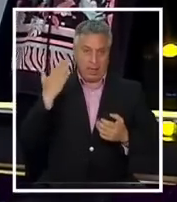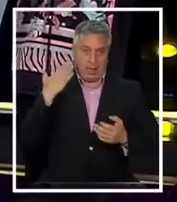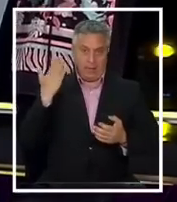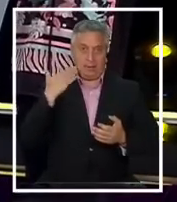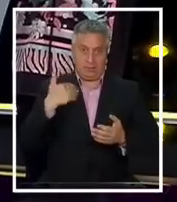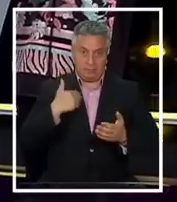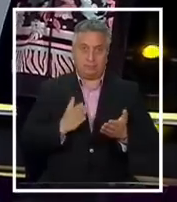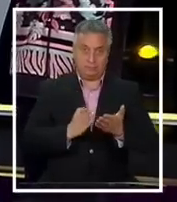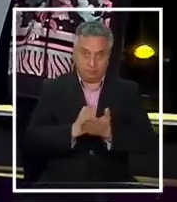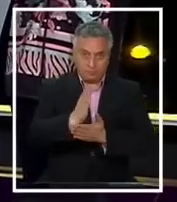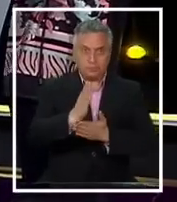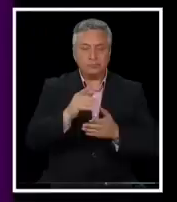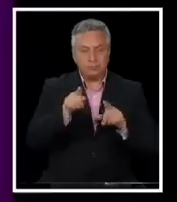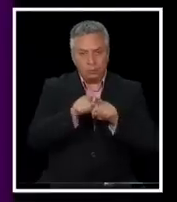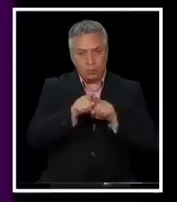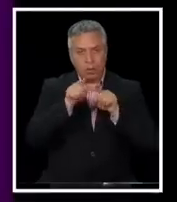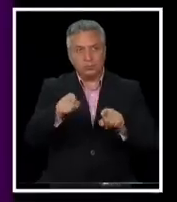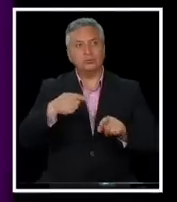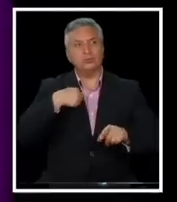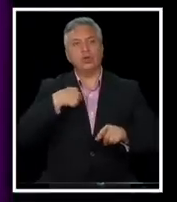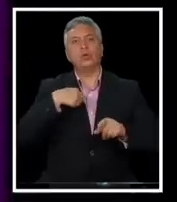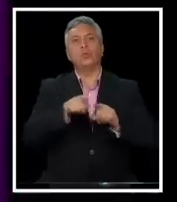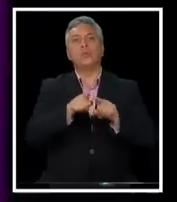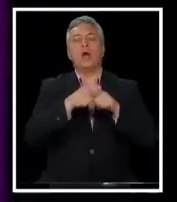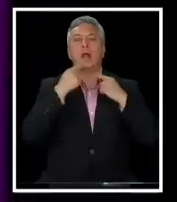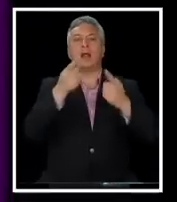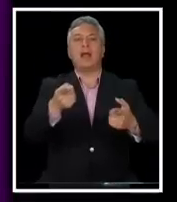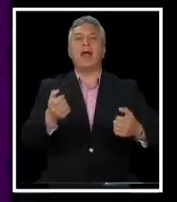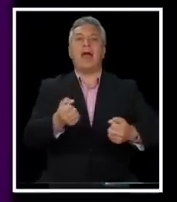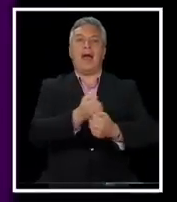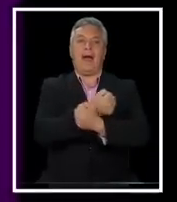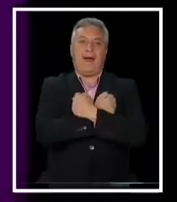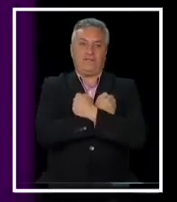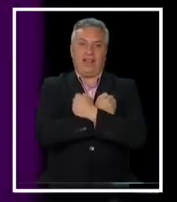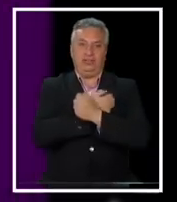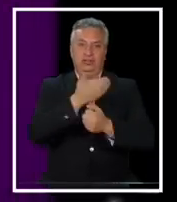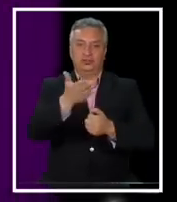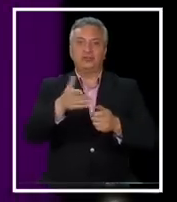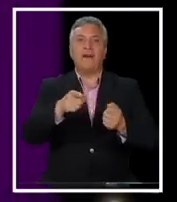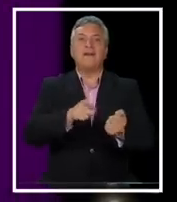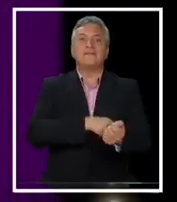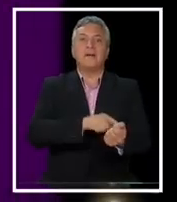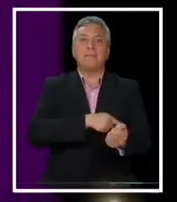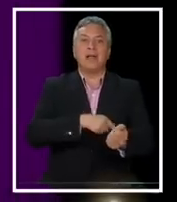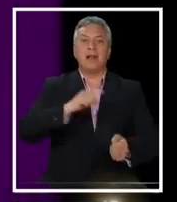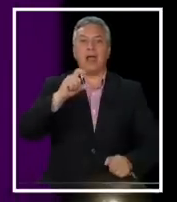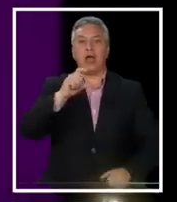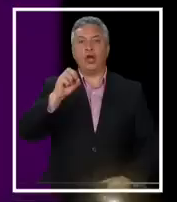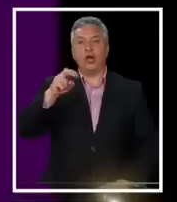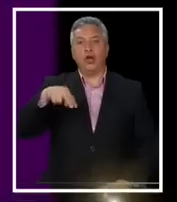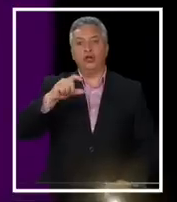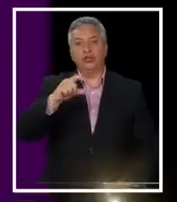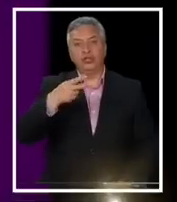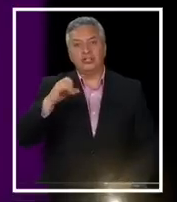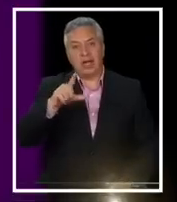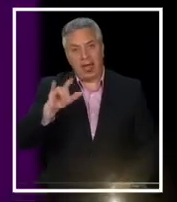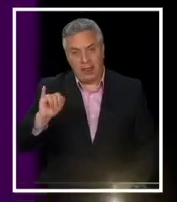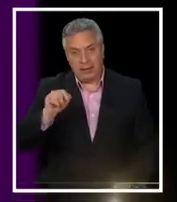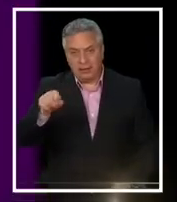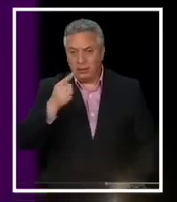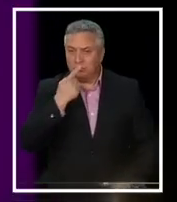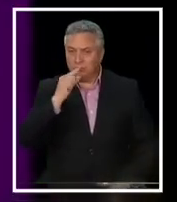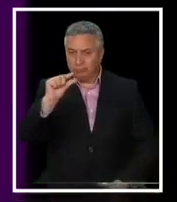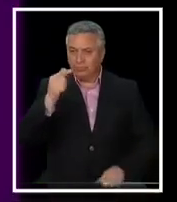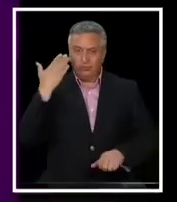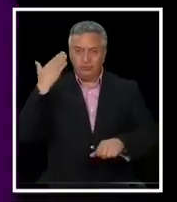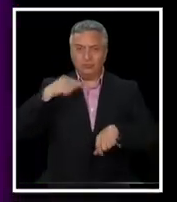con ello, quiero mandar un abrazo a toda la familia de Conchalí. Hoy día partió Salo Reyes, hace poco